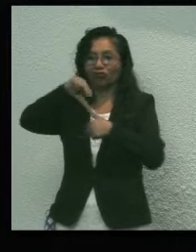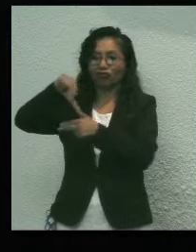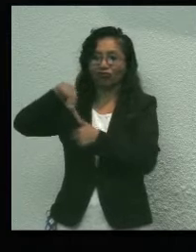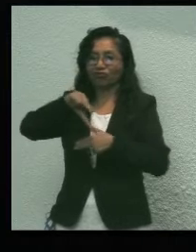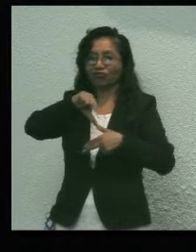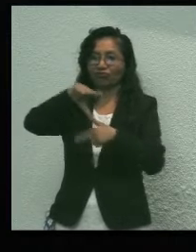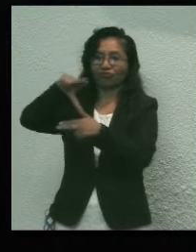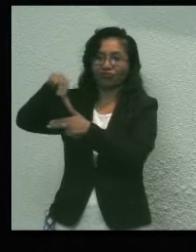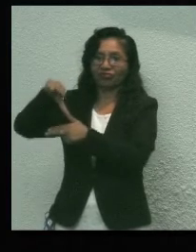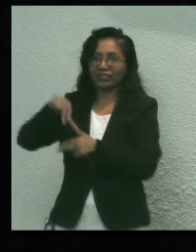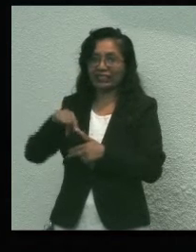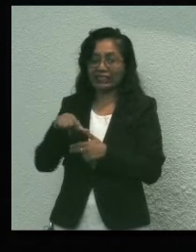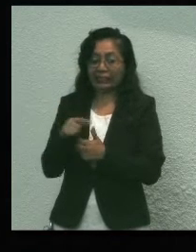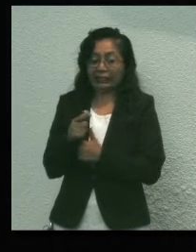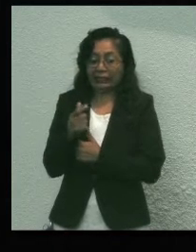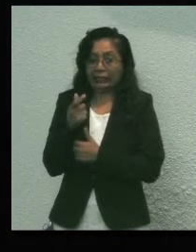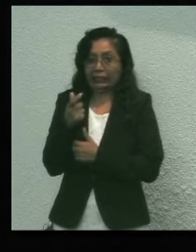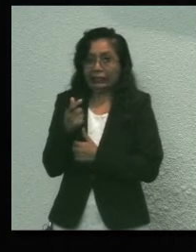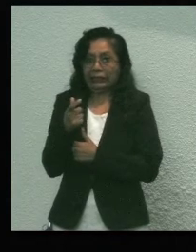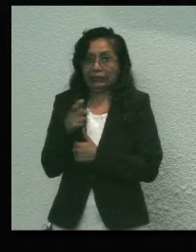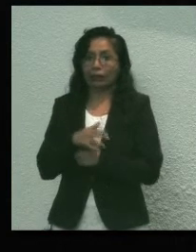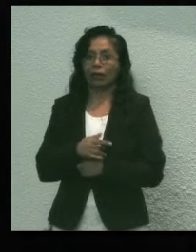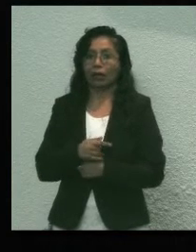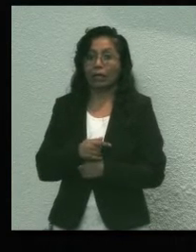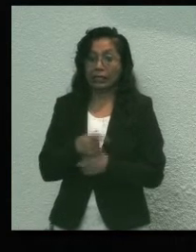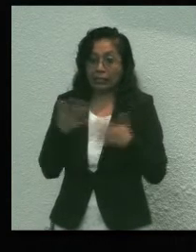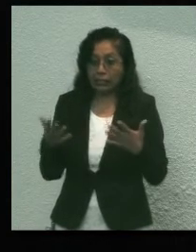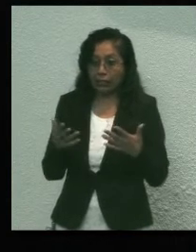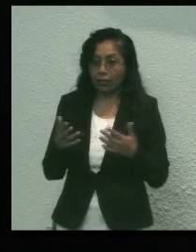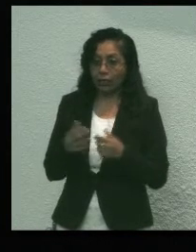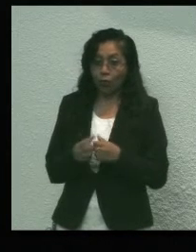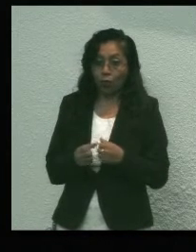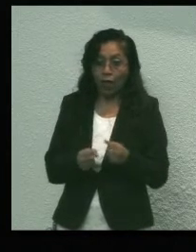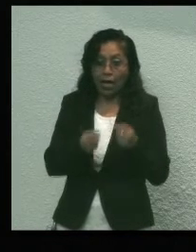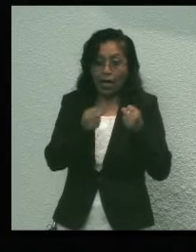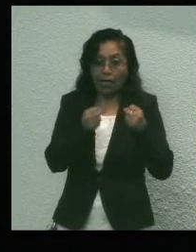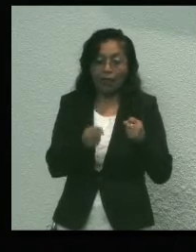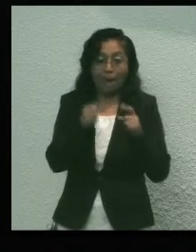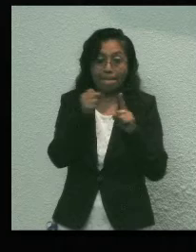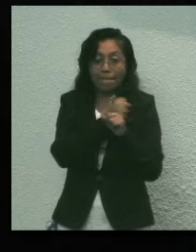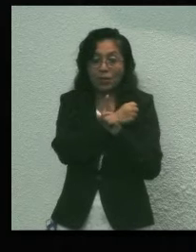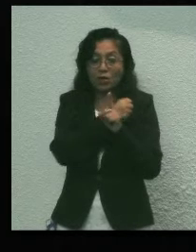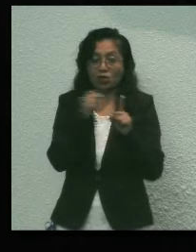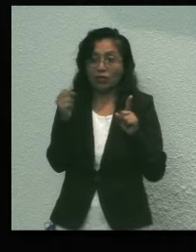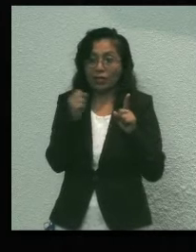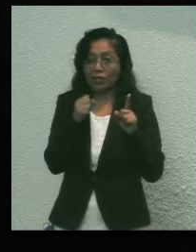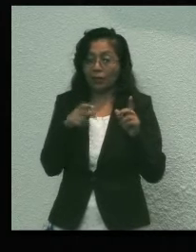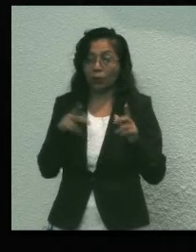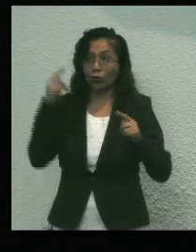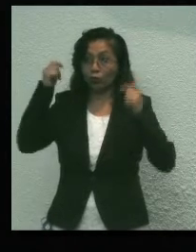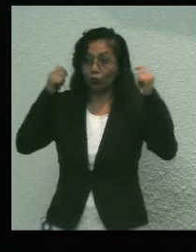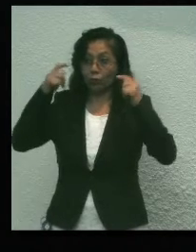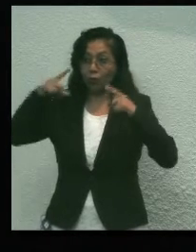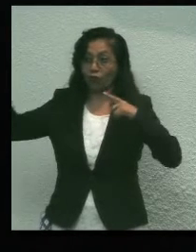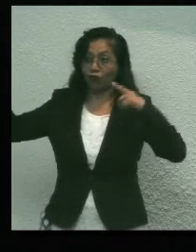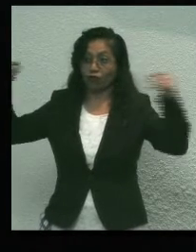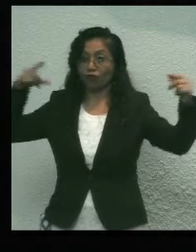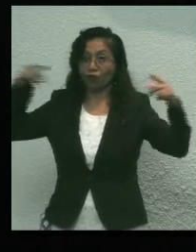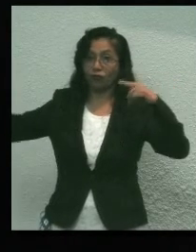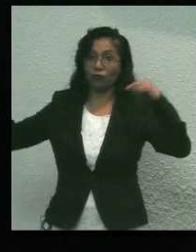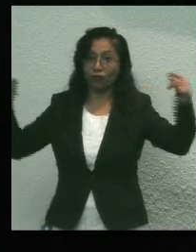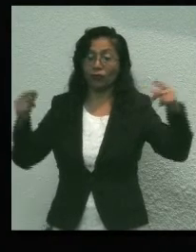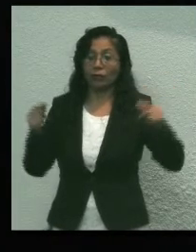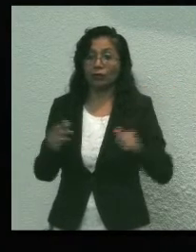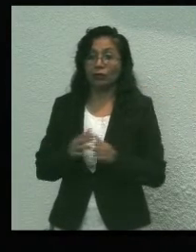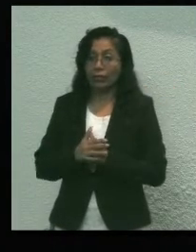en jaque a la infraestructura turística, que una crisis de inseguridad puede alejar a los turistas. Olvidamos que una